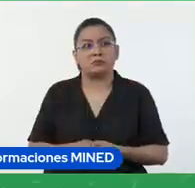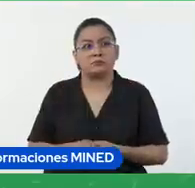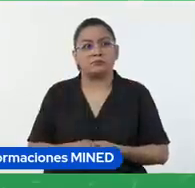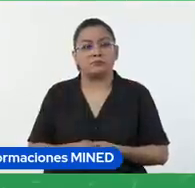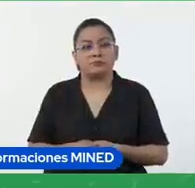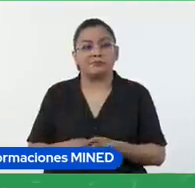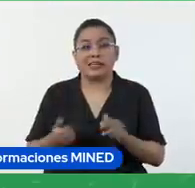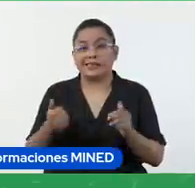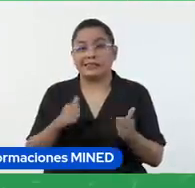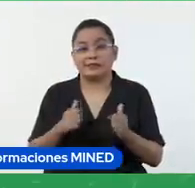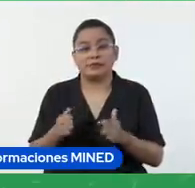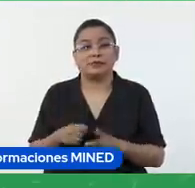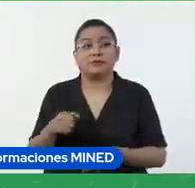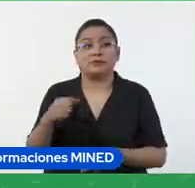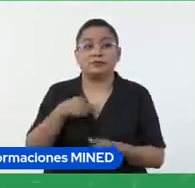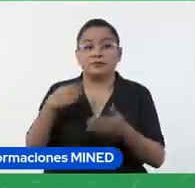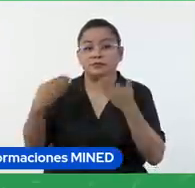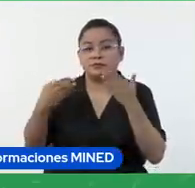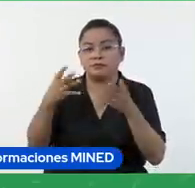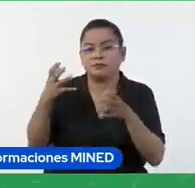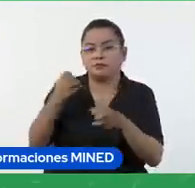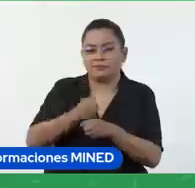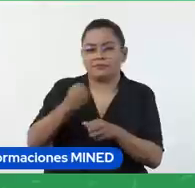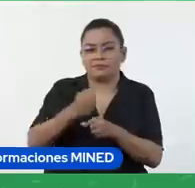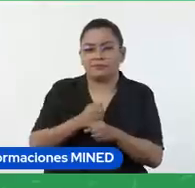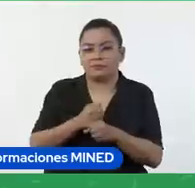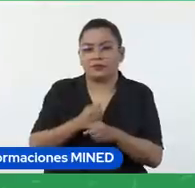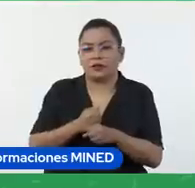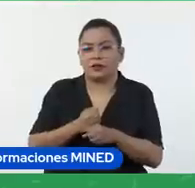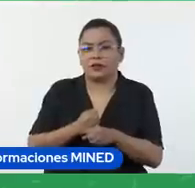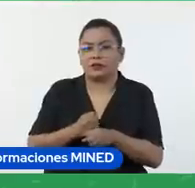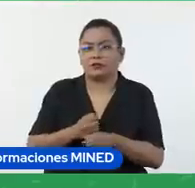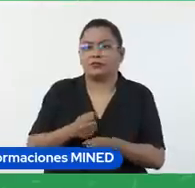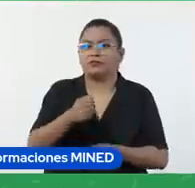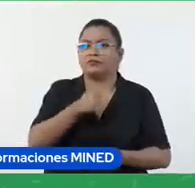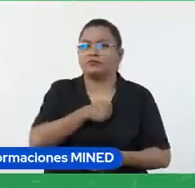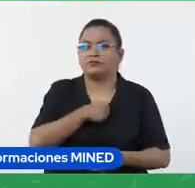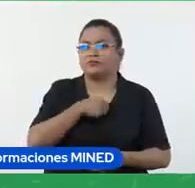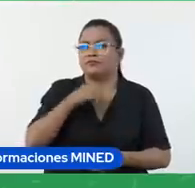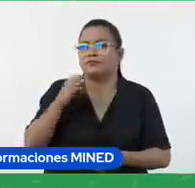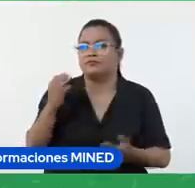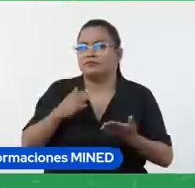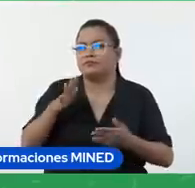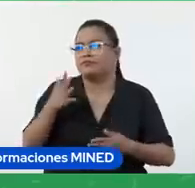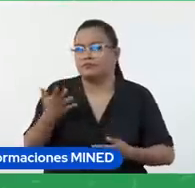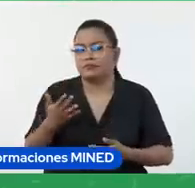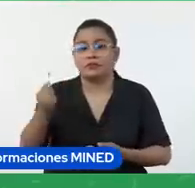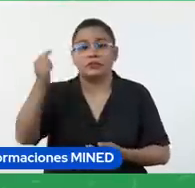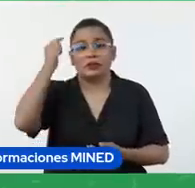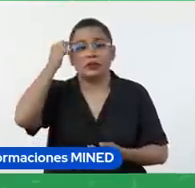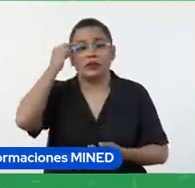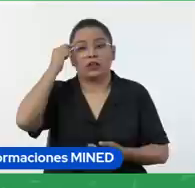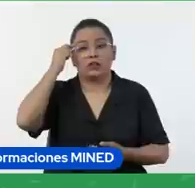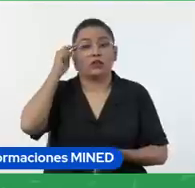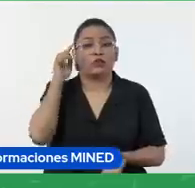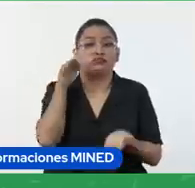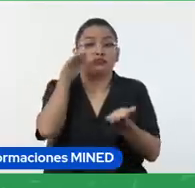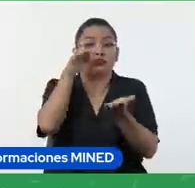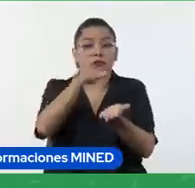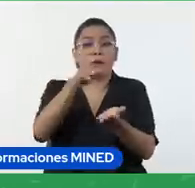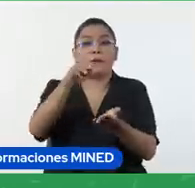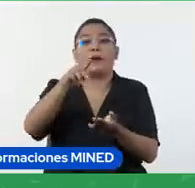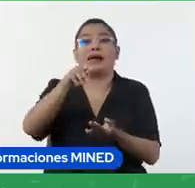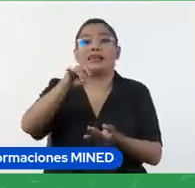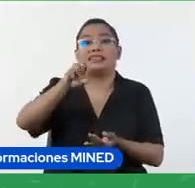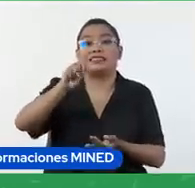Voy a explicar brevemente en qué consiste la actividad, pensando en una unidad de paisaje. Ya, paisaje en el